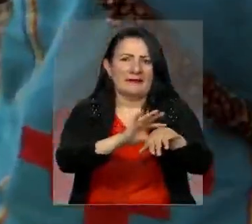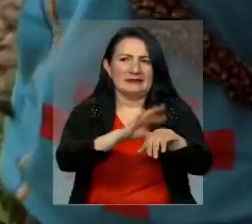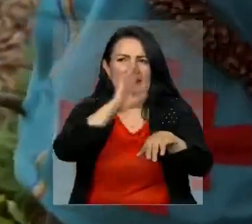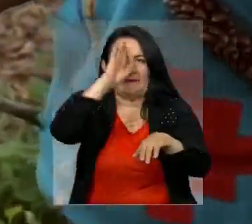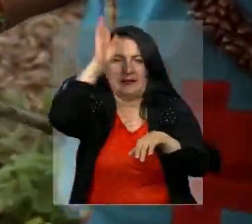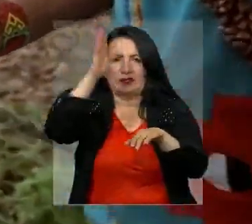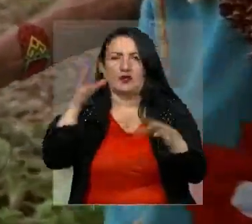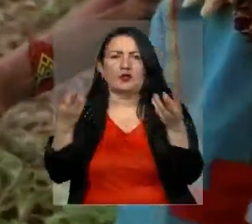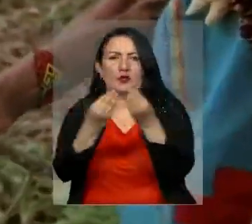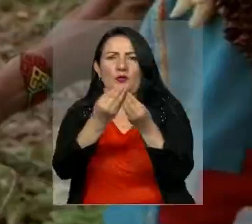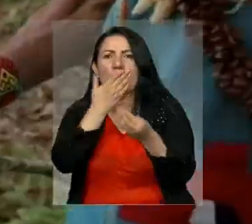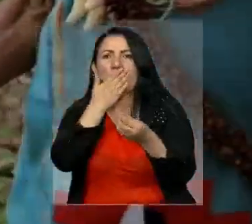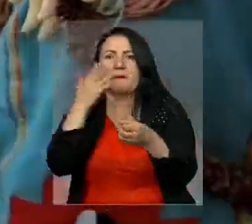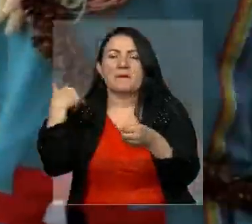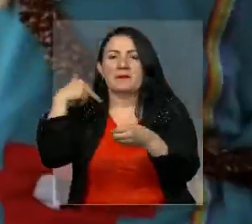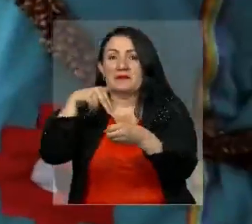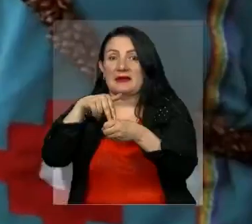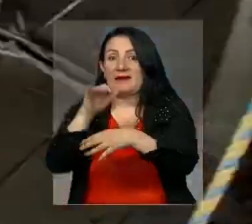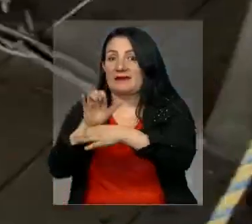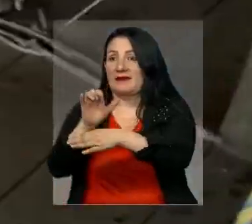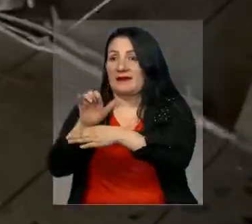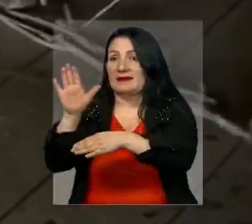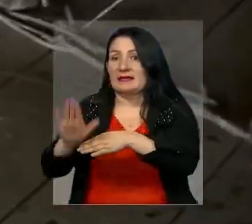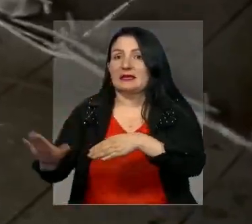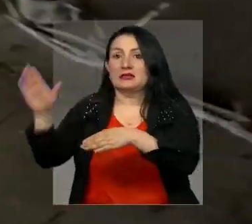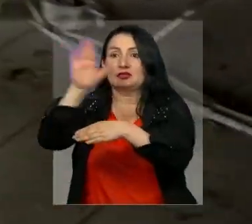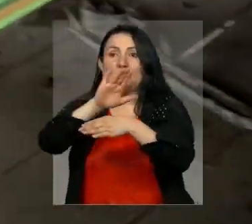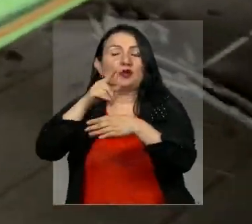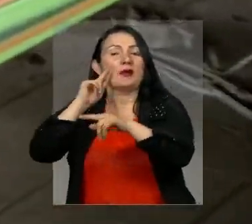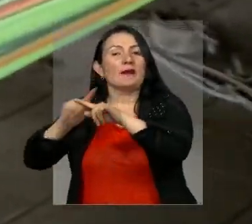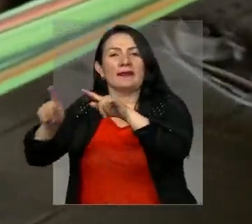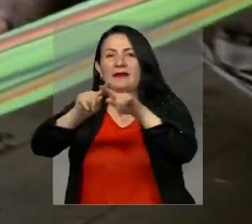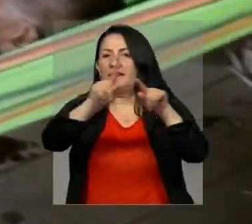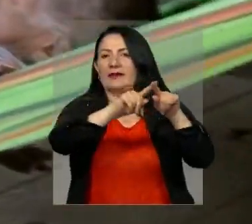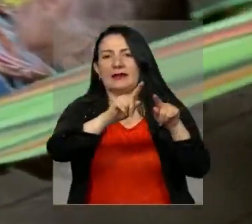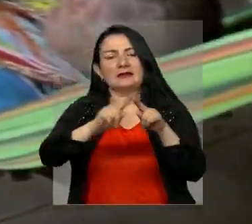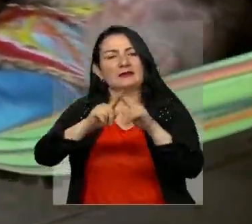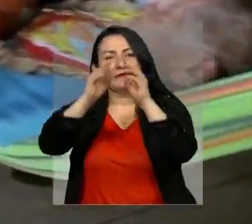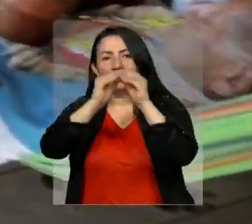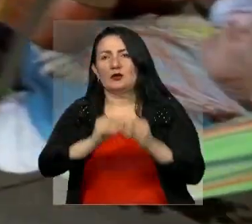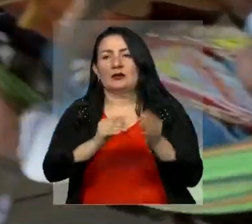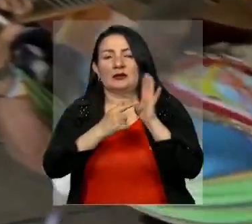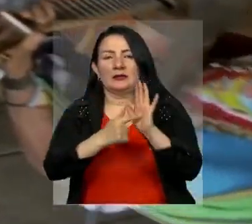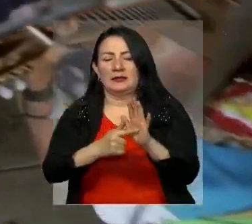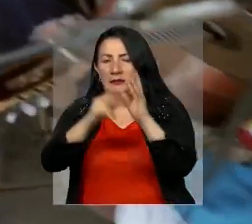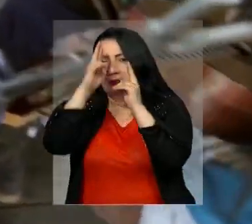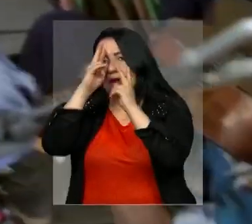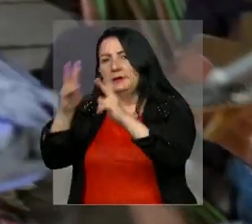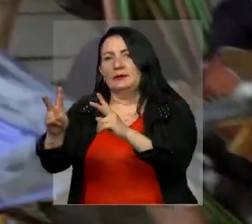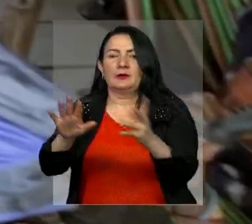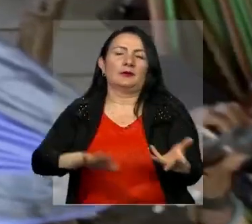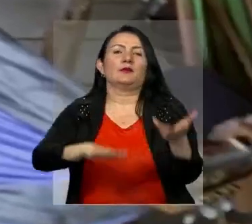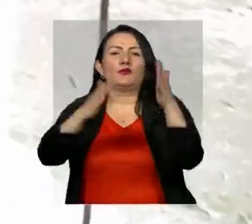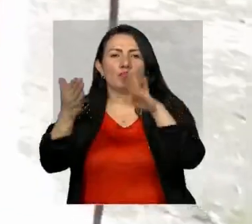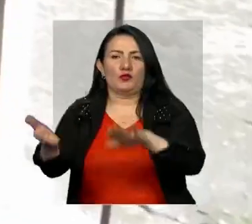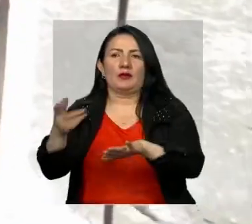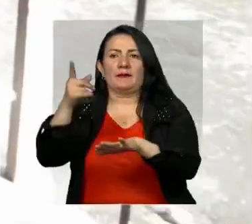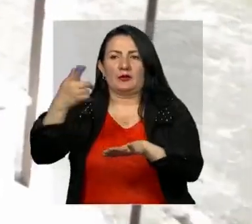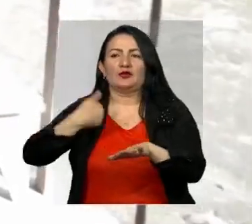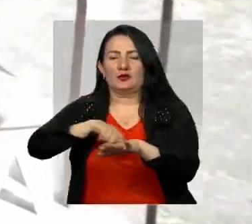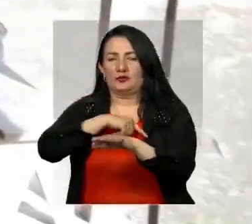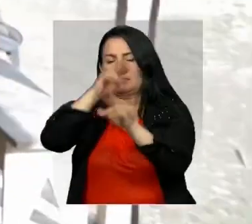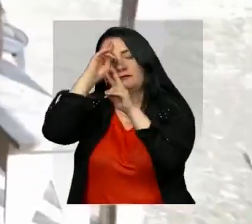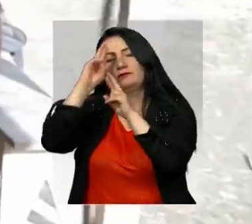indígenas del país. Varias entidades nacionales, así como senadores y figuras públicas, extendieron sus condolencias y por supuesto, nosotros